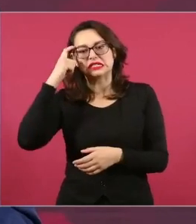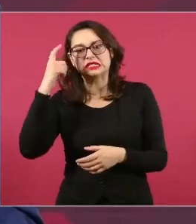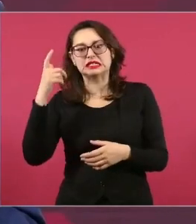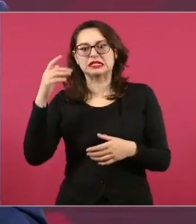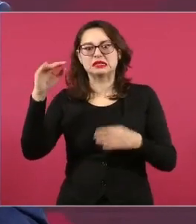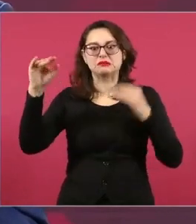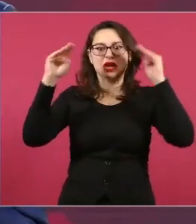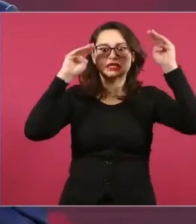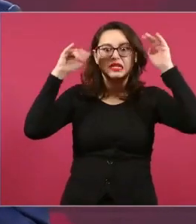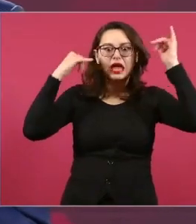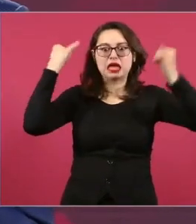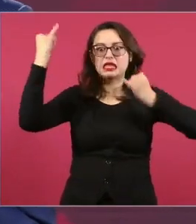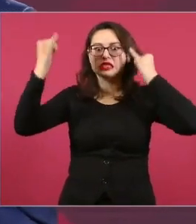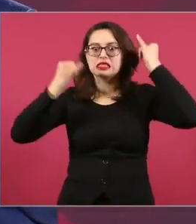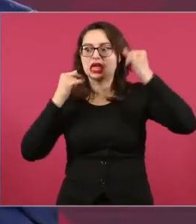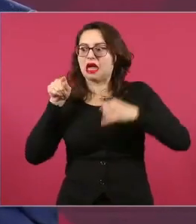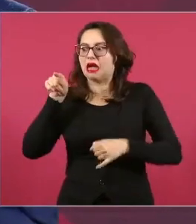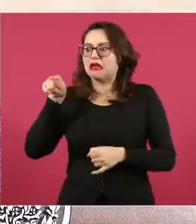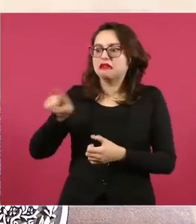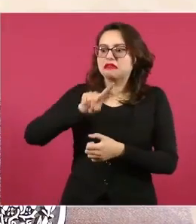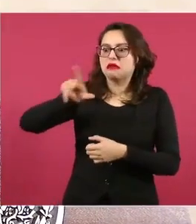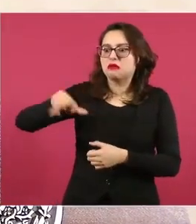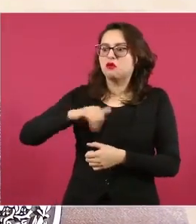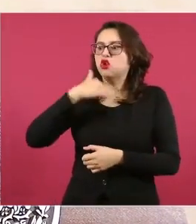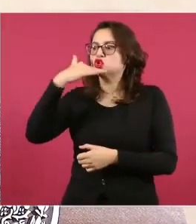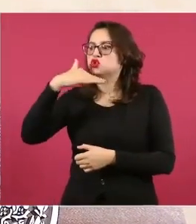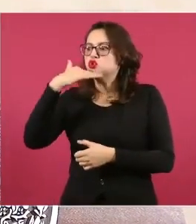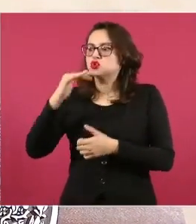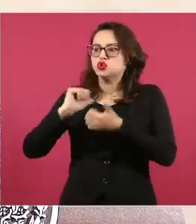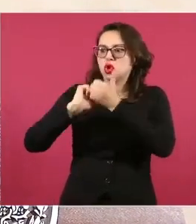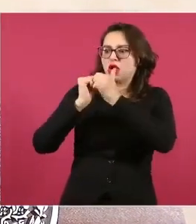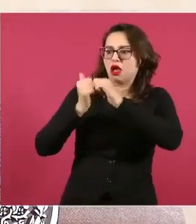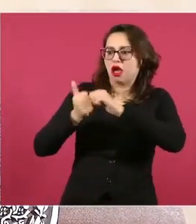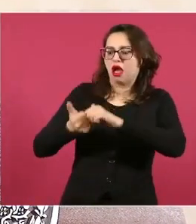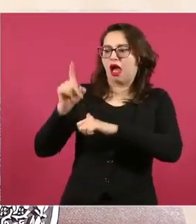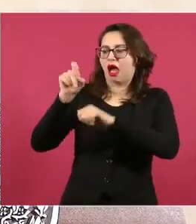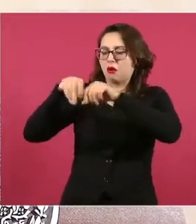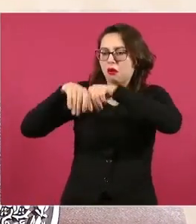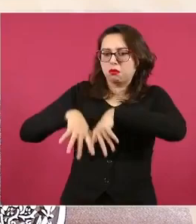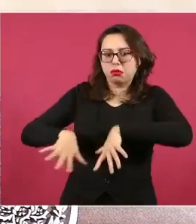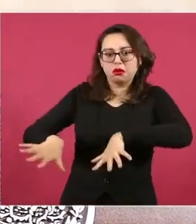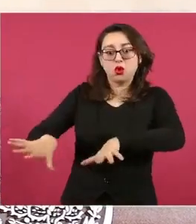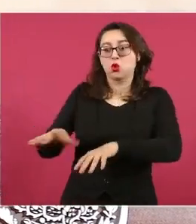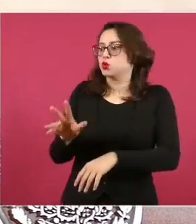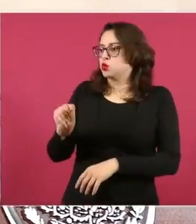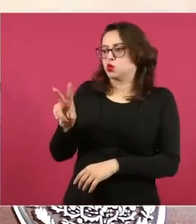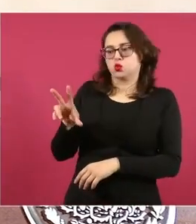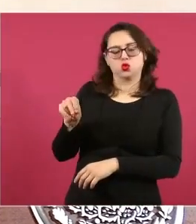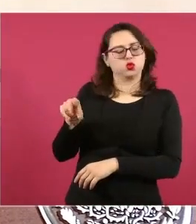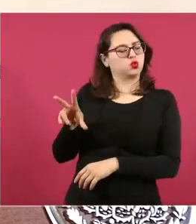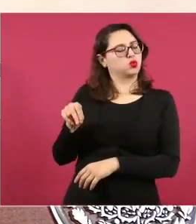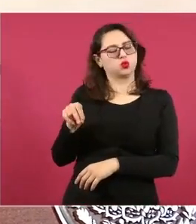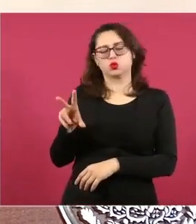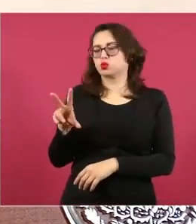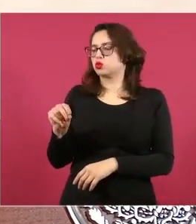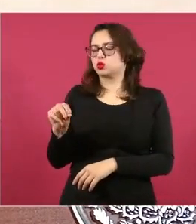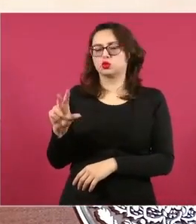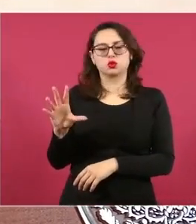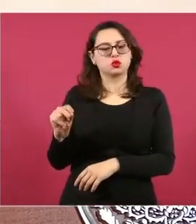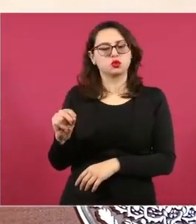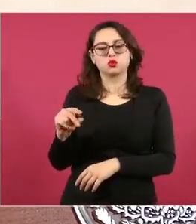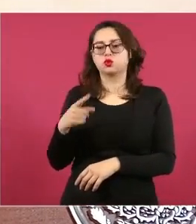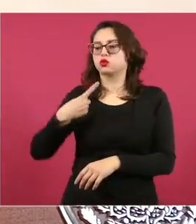nada, las aguas, no vamos a permitir que haya